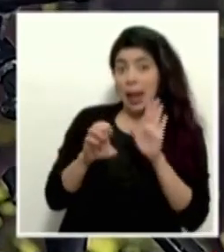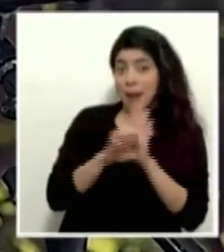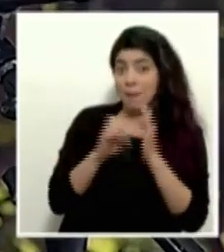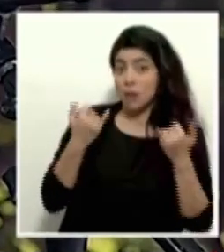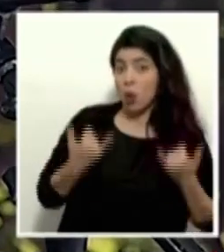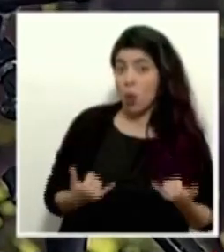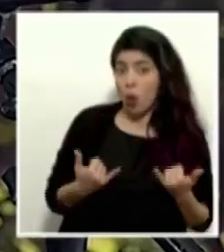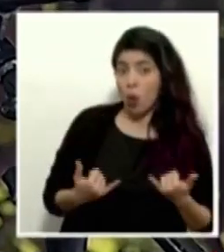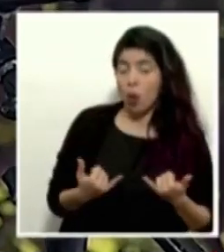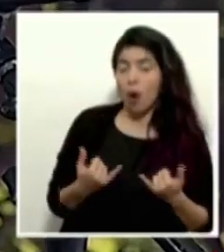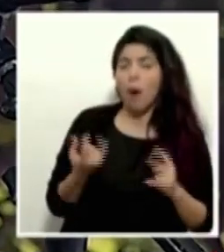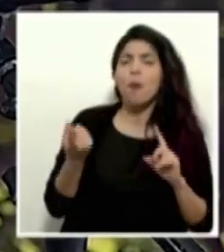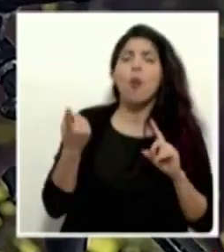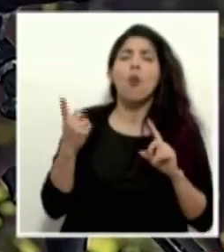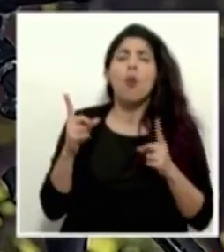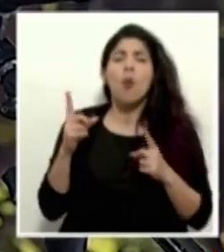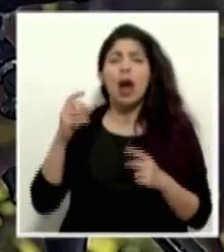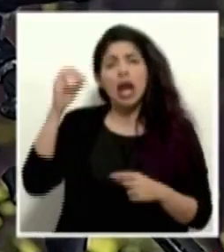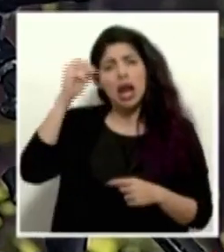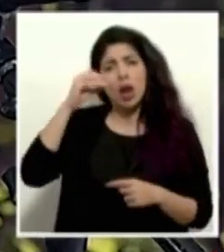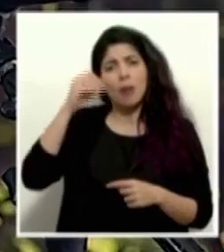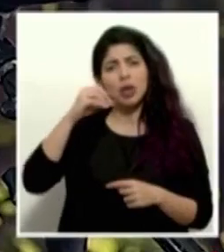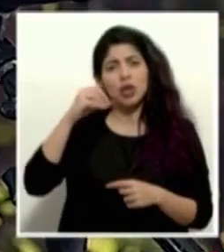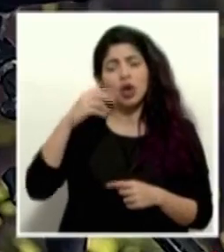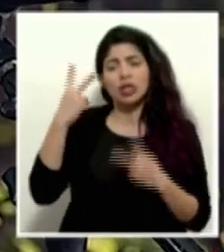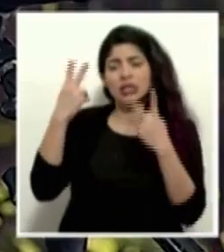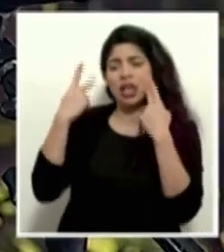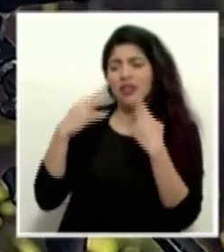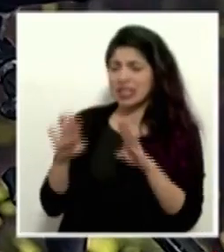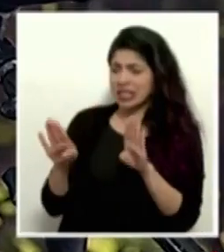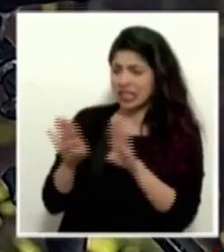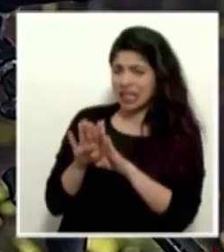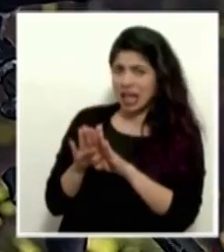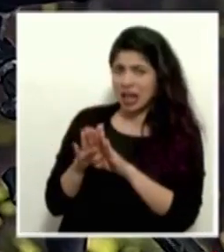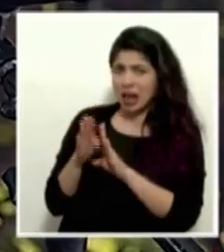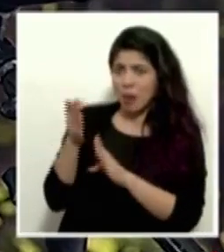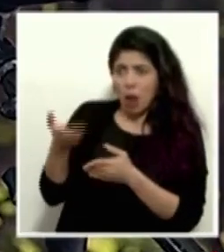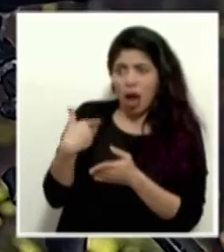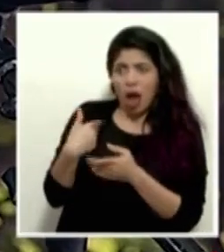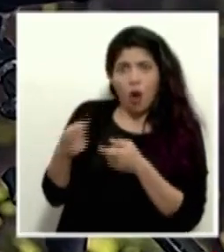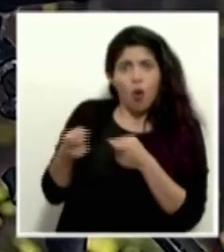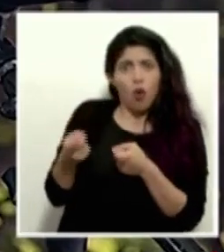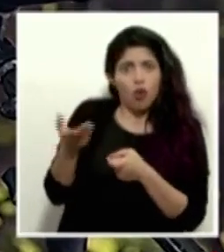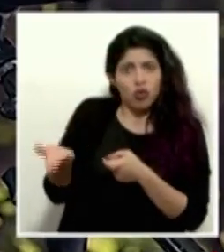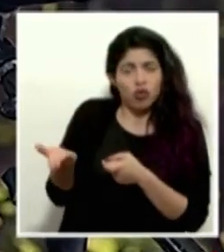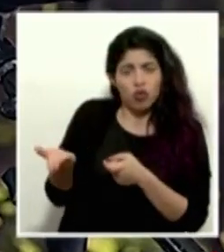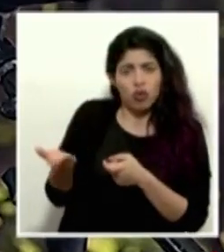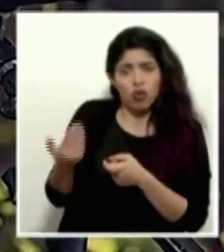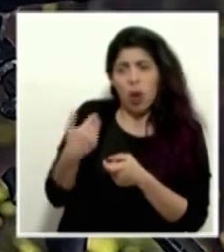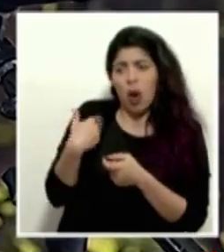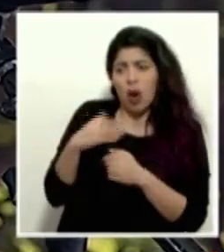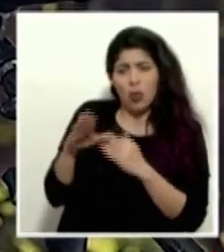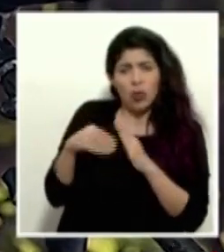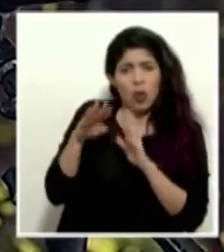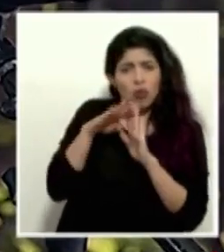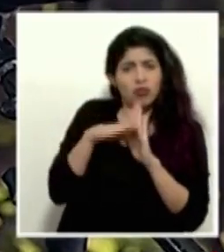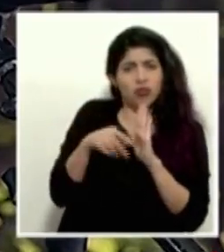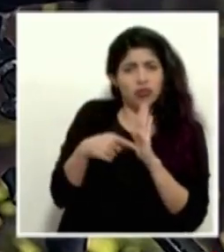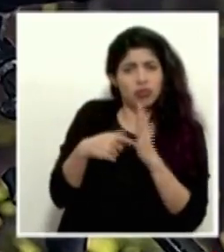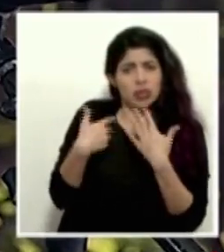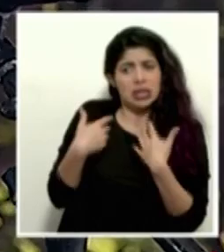momento cuál es el criterio para tener cerrado un salón de belleza que está controlado, que tiene todas las medidas